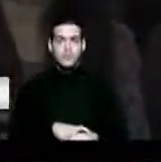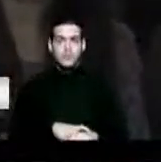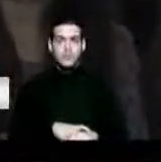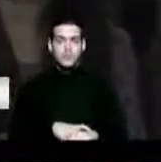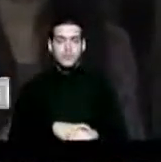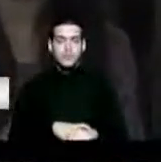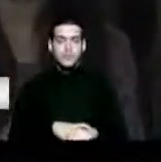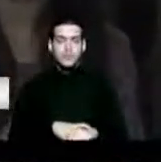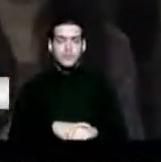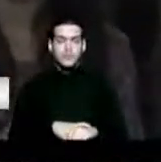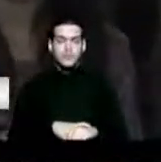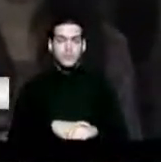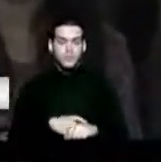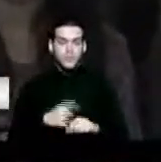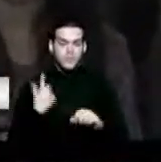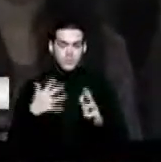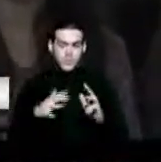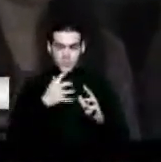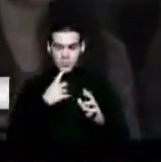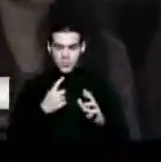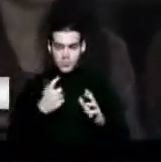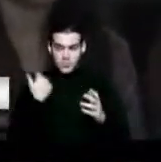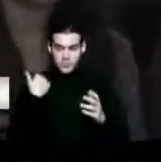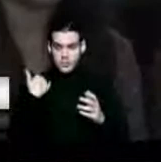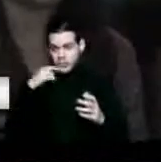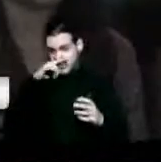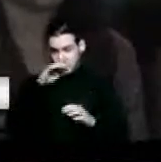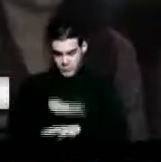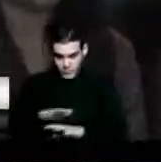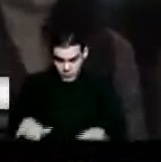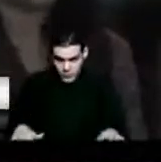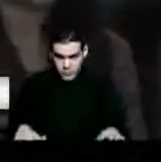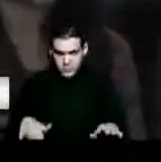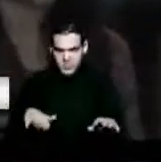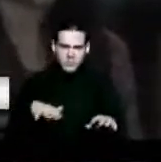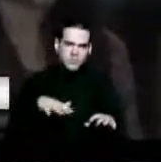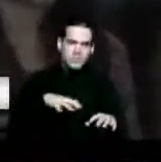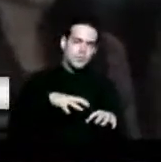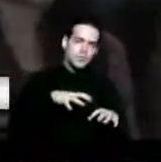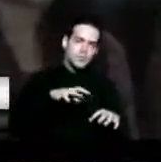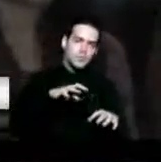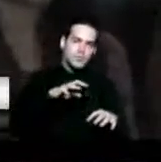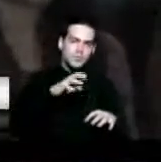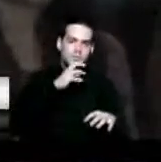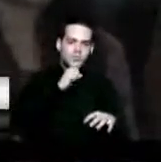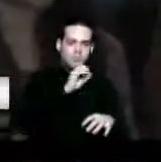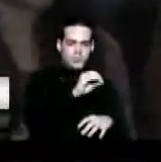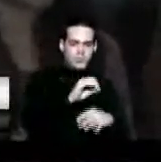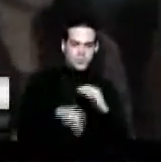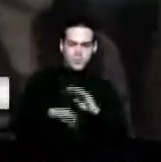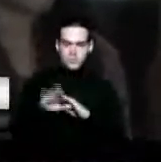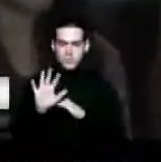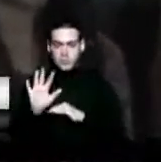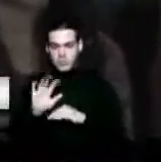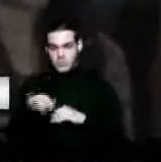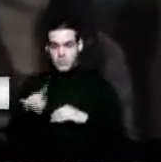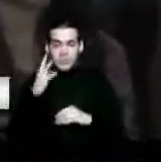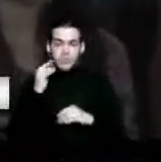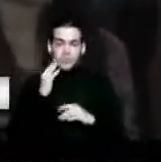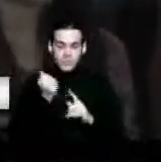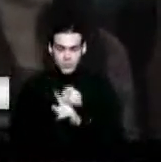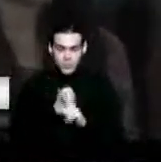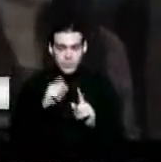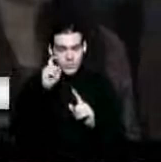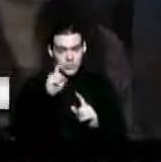que era la fase de los niños más pequeños, los más vulnerables de 0 a 5 años de maltrato físico y abuso sexual. Esa primera